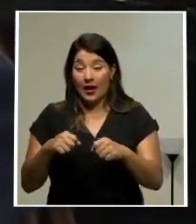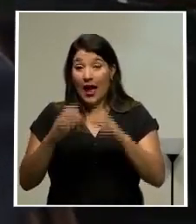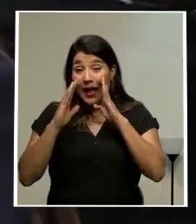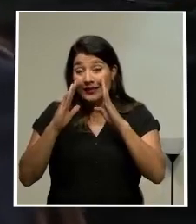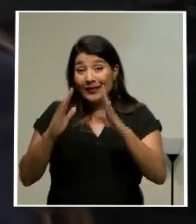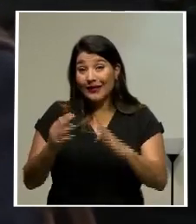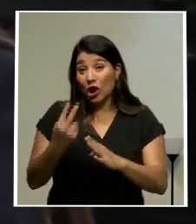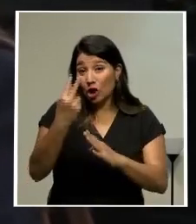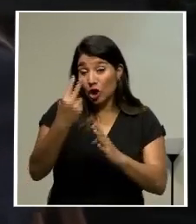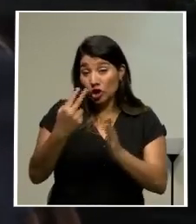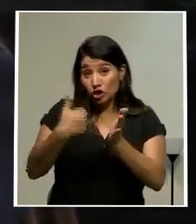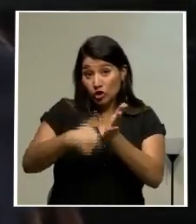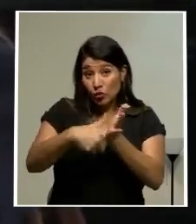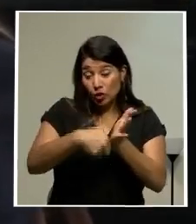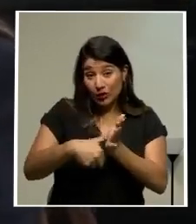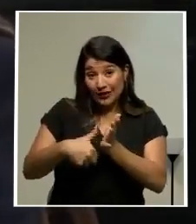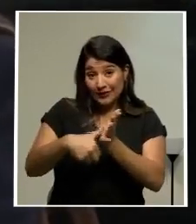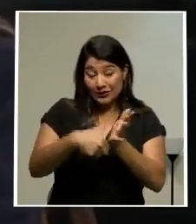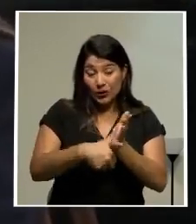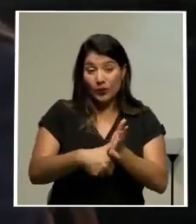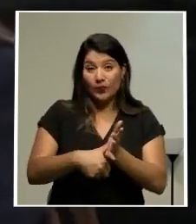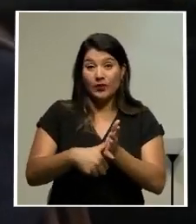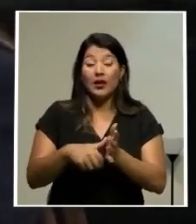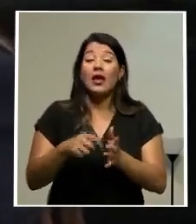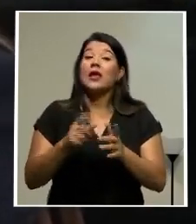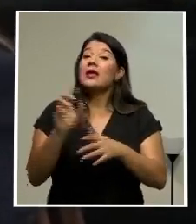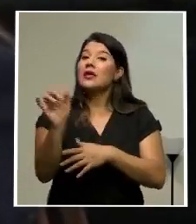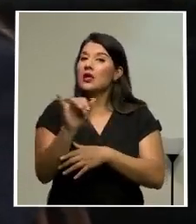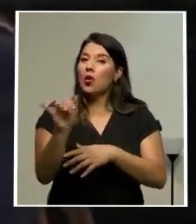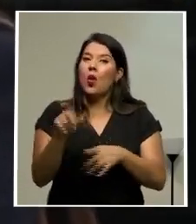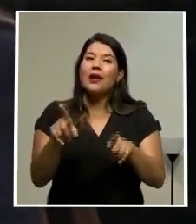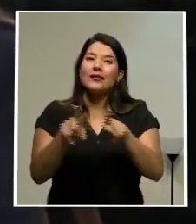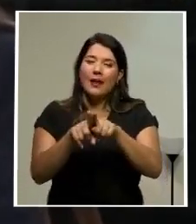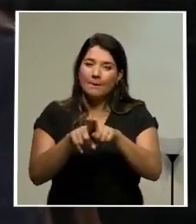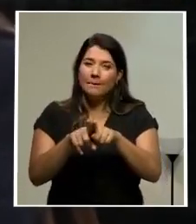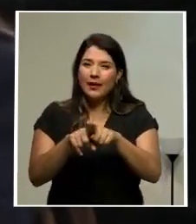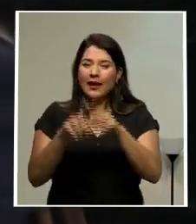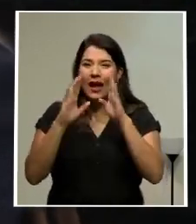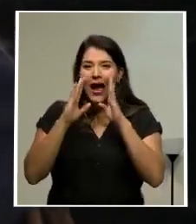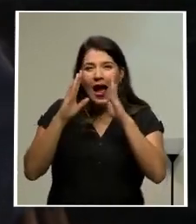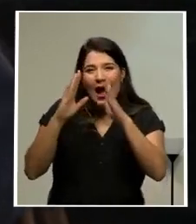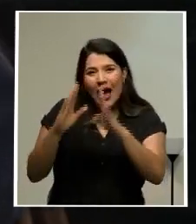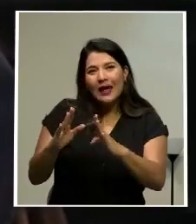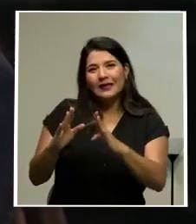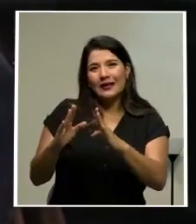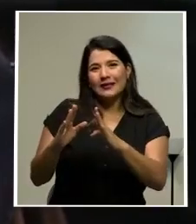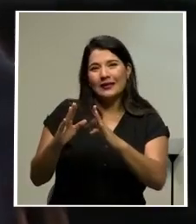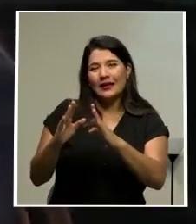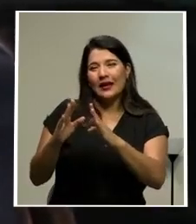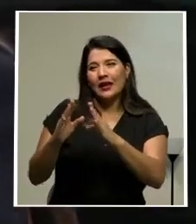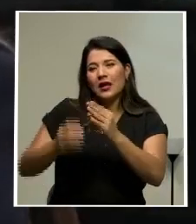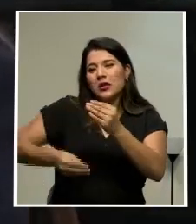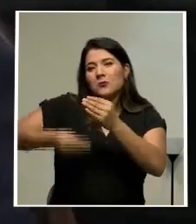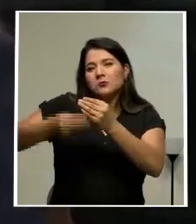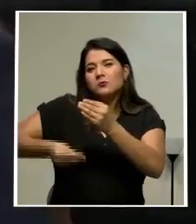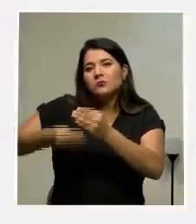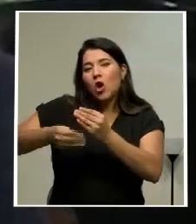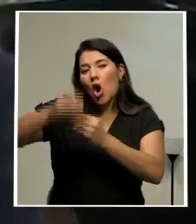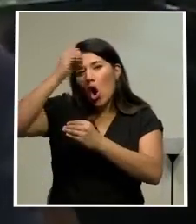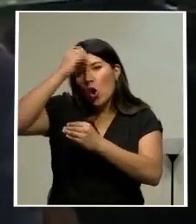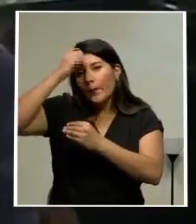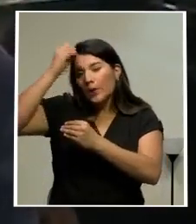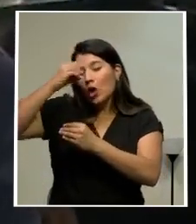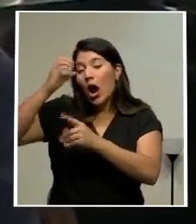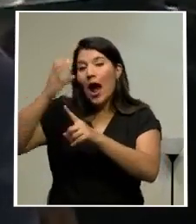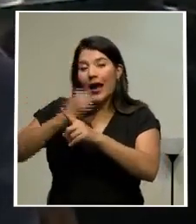que estuvieron separadas de minoría, así como notas adicionales a cada uno de los artículos que se revisaron. Por